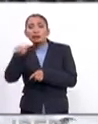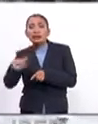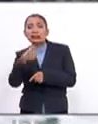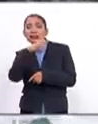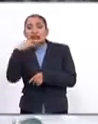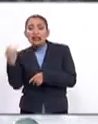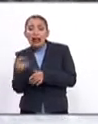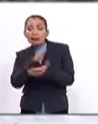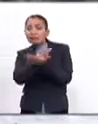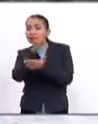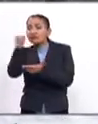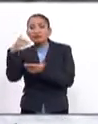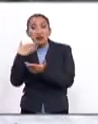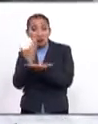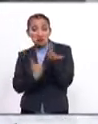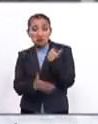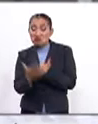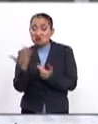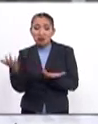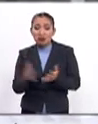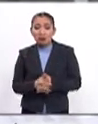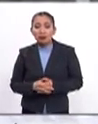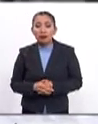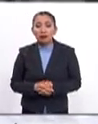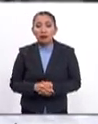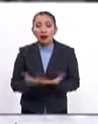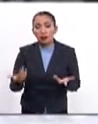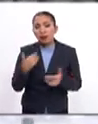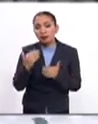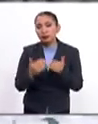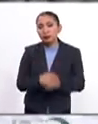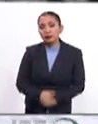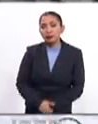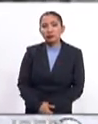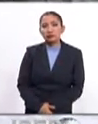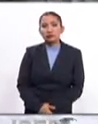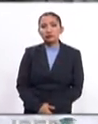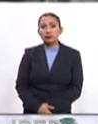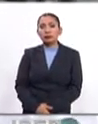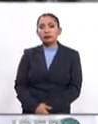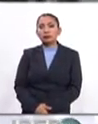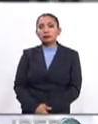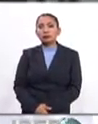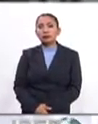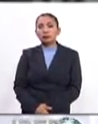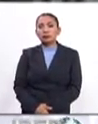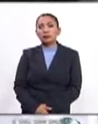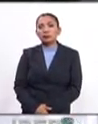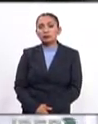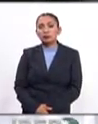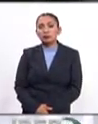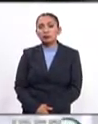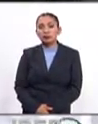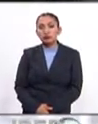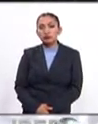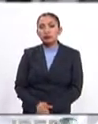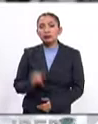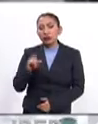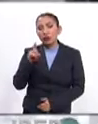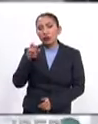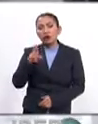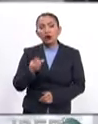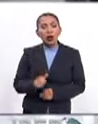y no prosperó en ese momento ese desarrollo. Pues sin duda alguna... en el...? Sí, no, no, sí,